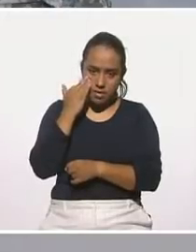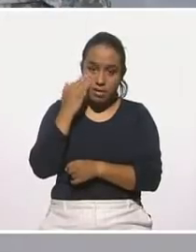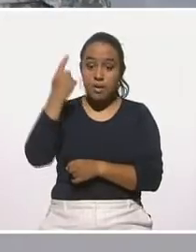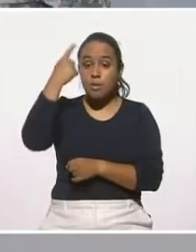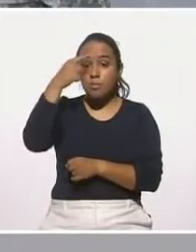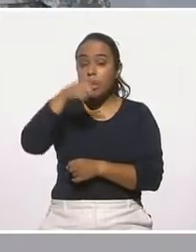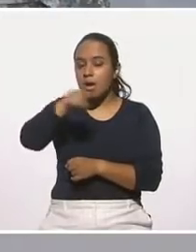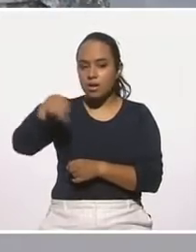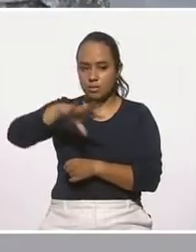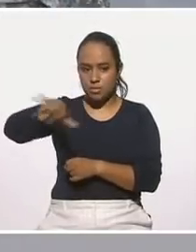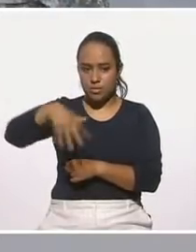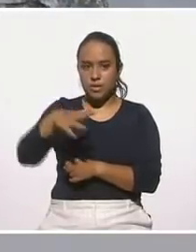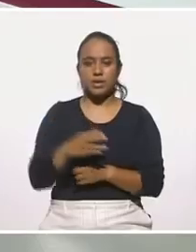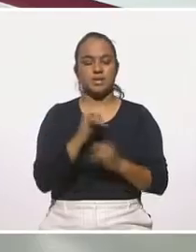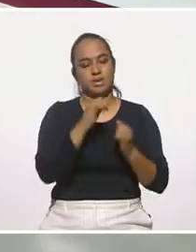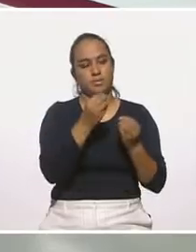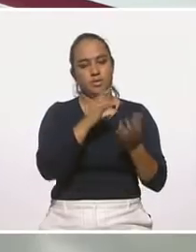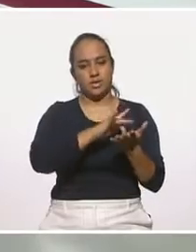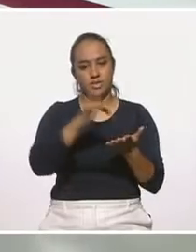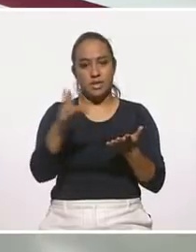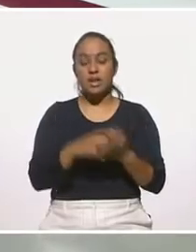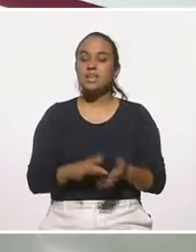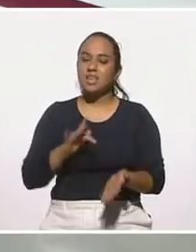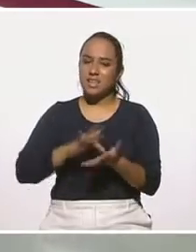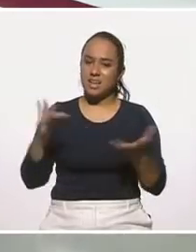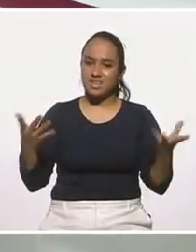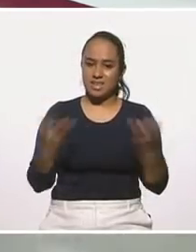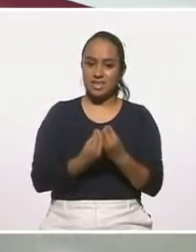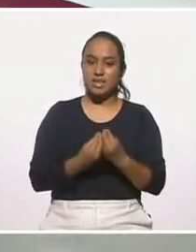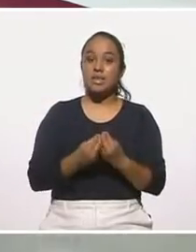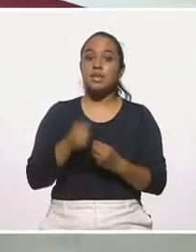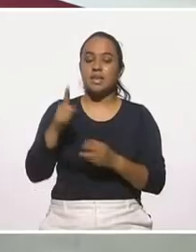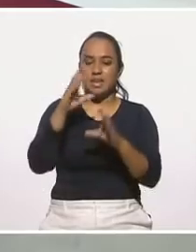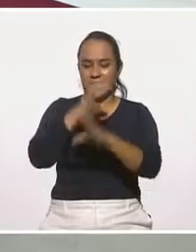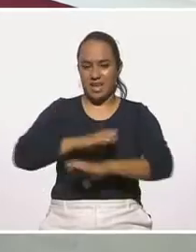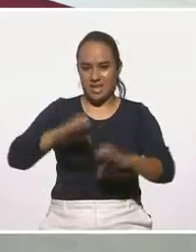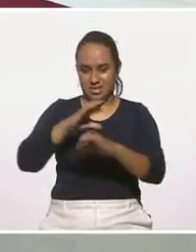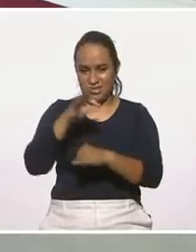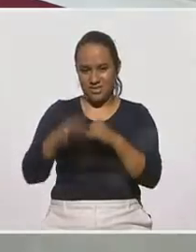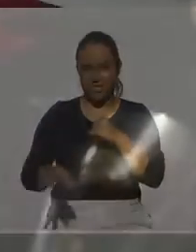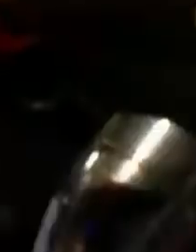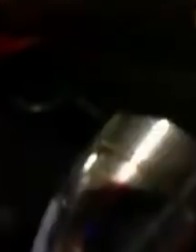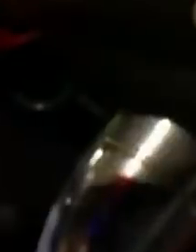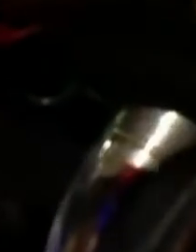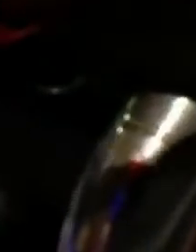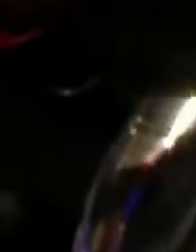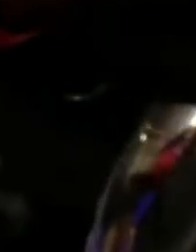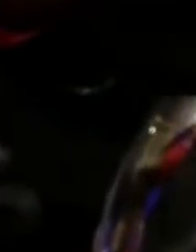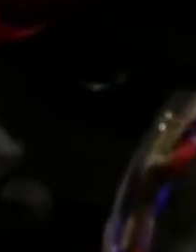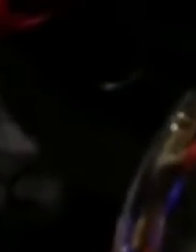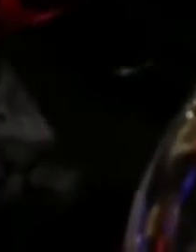para que los busquen ahí, Perfecto, gracias. Muy bien, gracias por estar con nosotros. Salimos con un tema musical. Gracias.